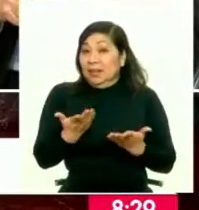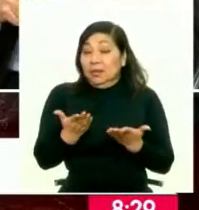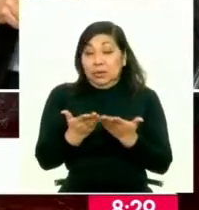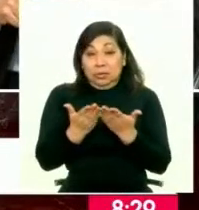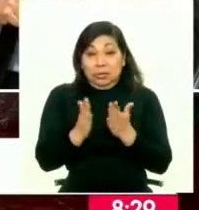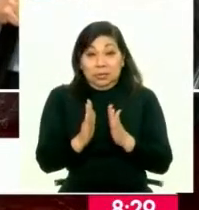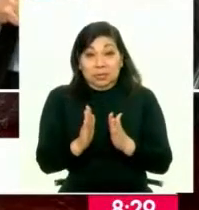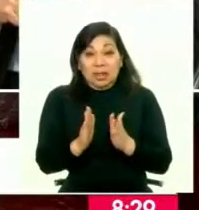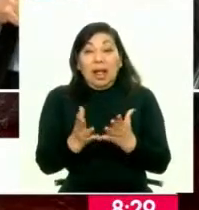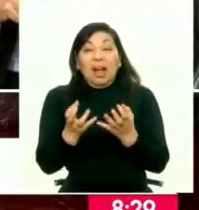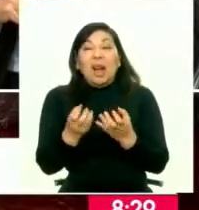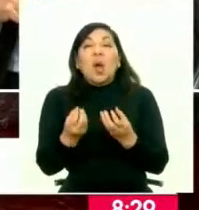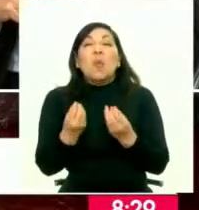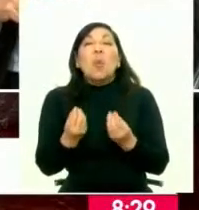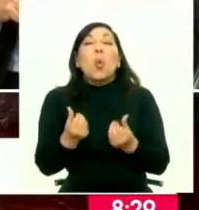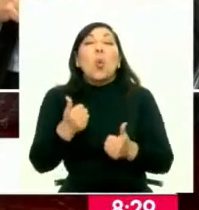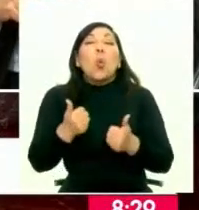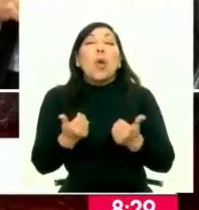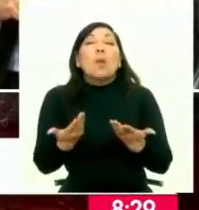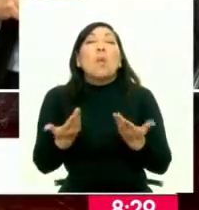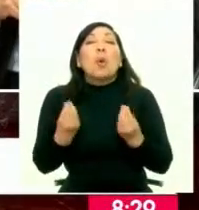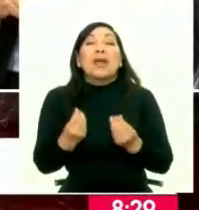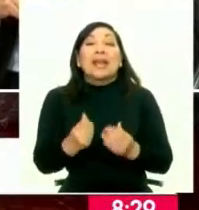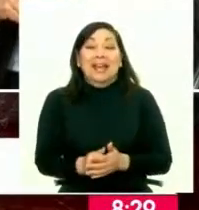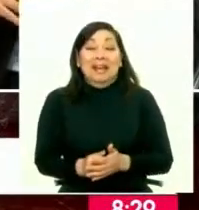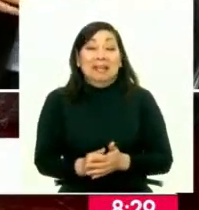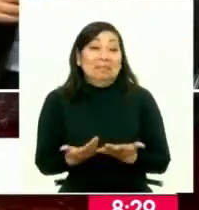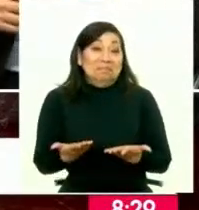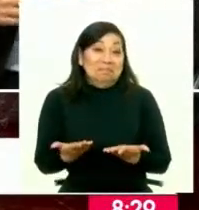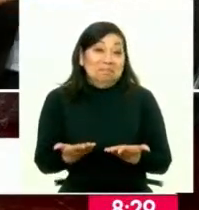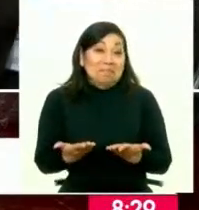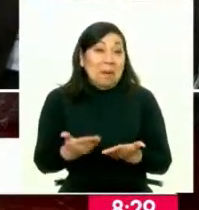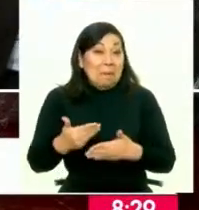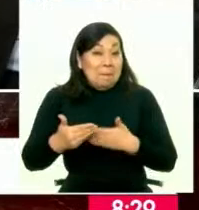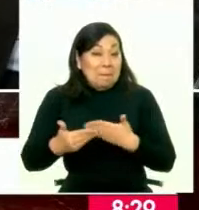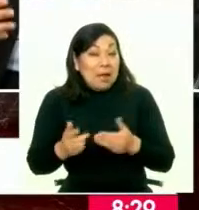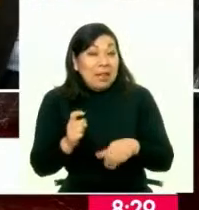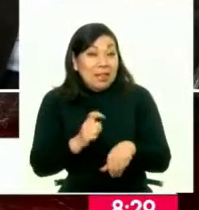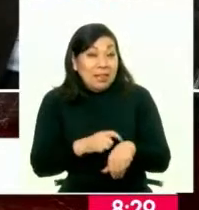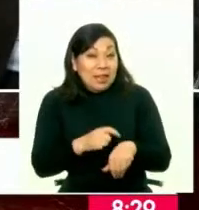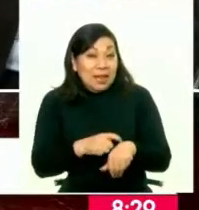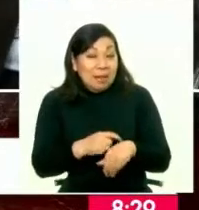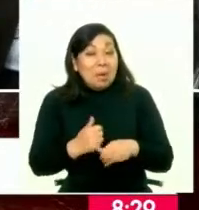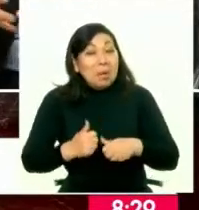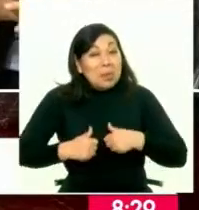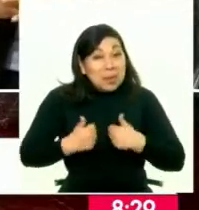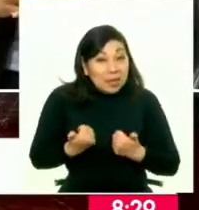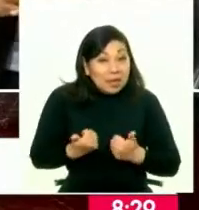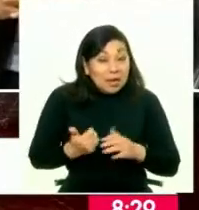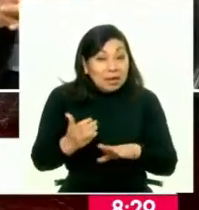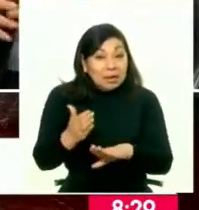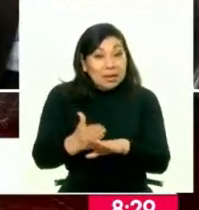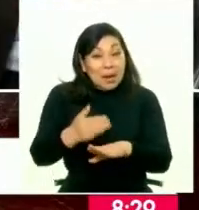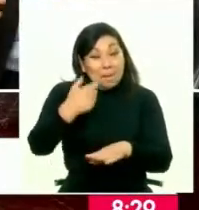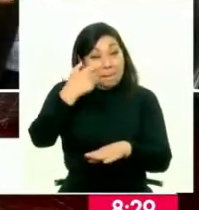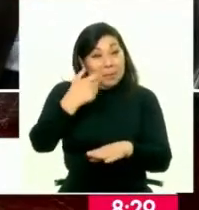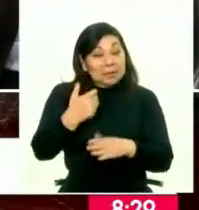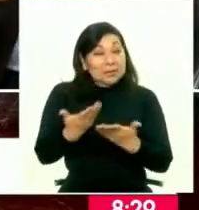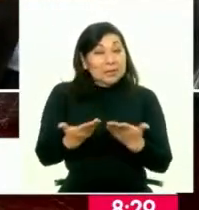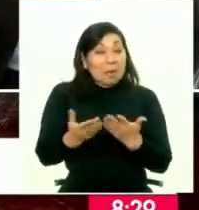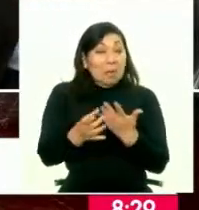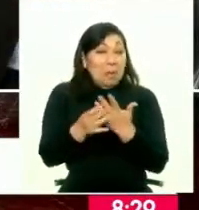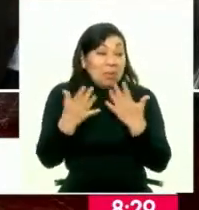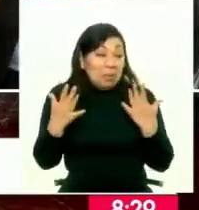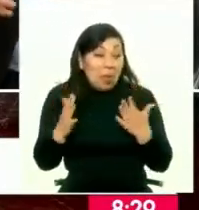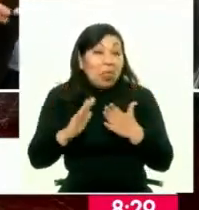académicos van a querer saber cuáles son las causas. Tal vez estamos dedicando un poco más de tiempo también a nuestra vida, al desarrollo personal y decidimos por